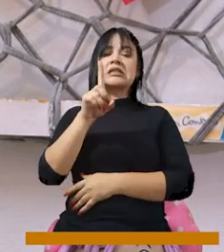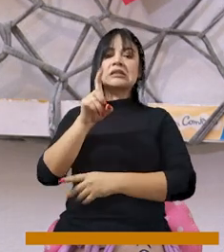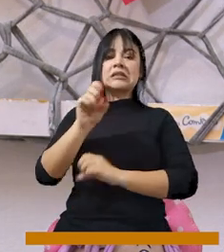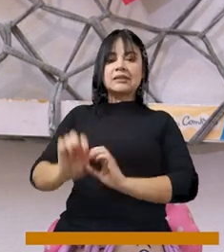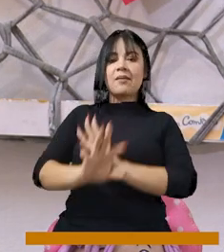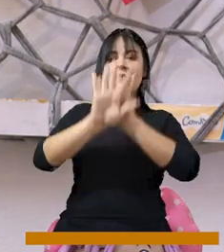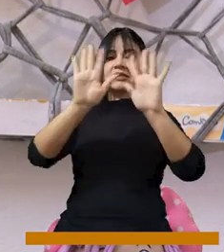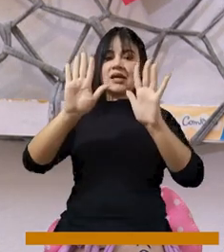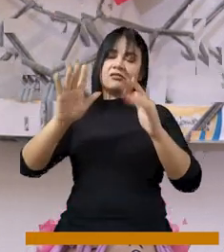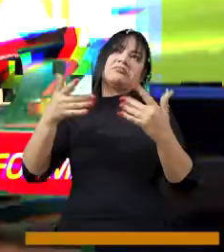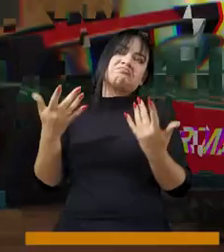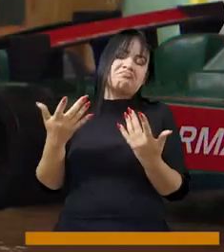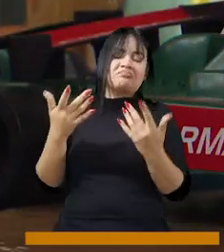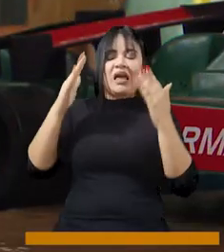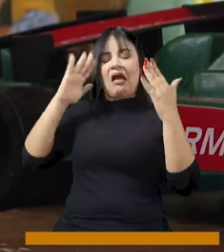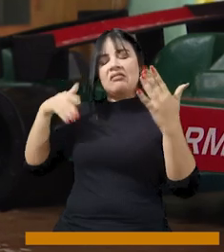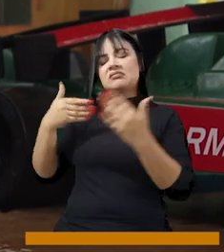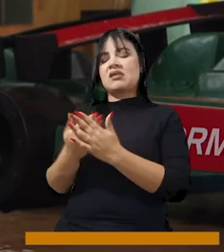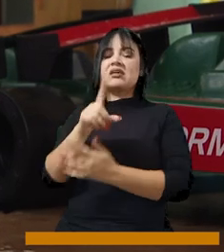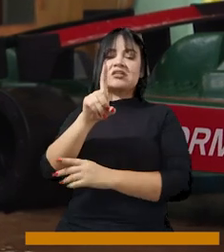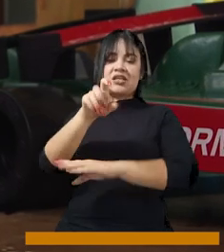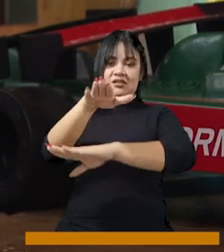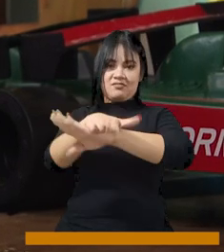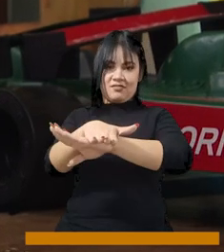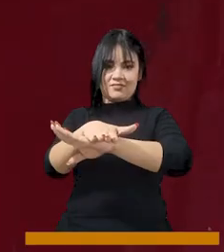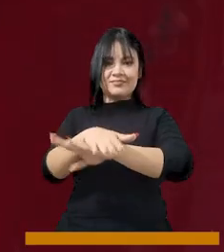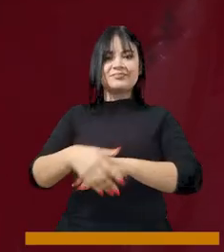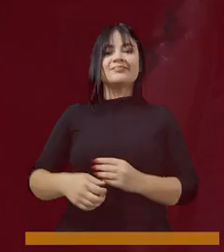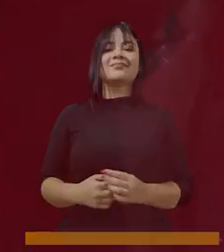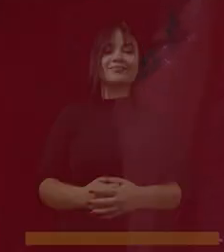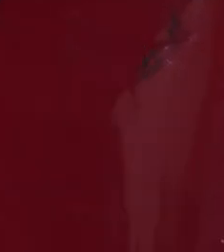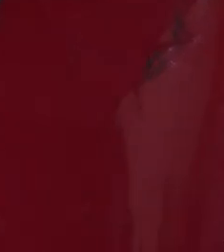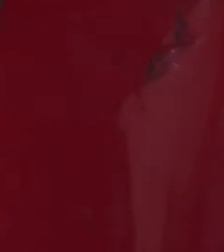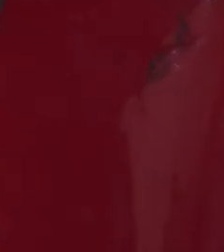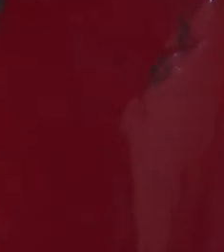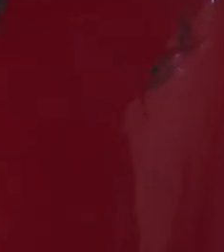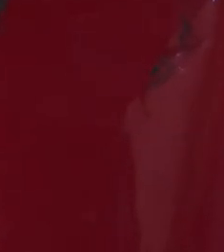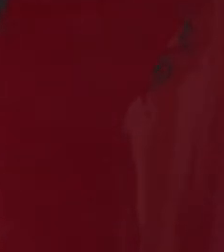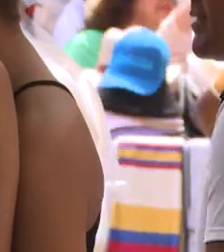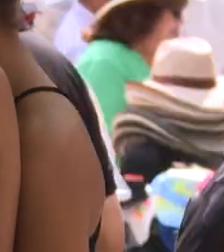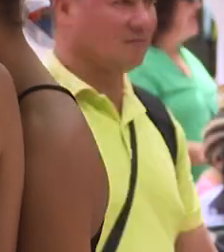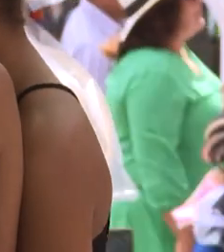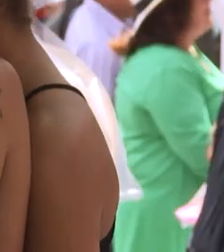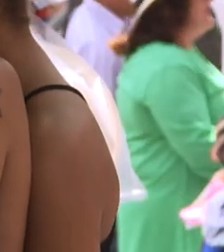desde las 6 y media de la mañana y se favorece su atención hasta las 6 y media de la tarde. ¡Hola, niñez!